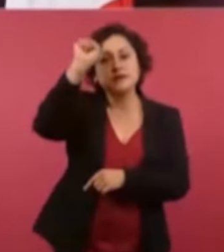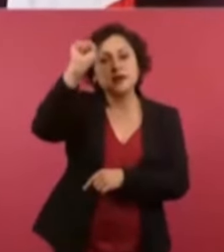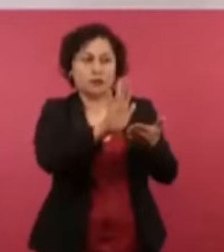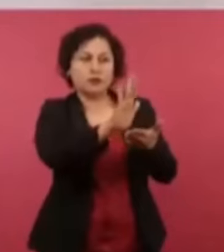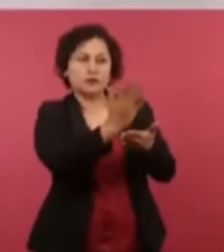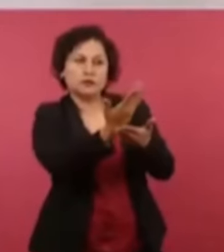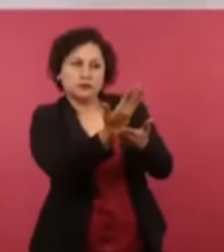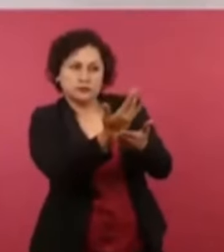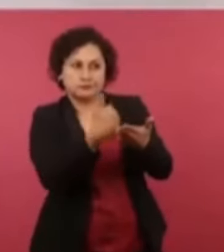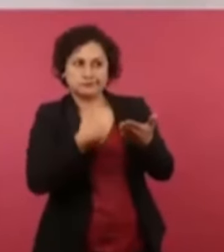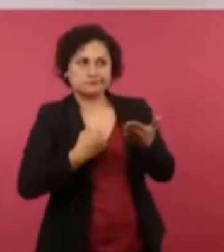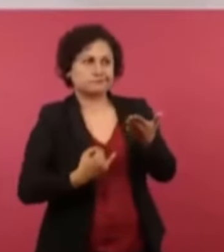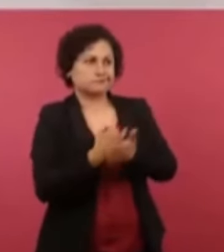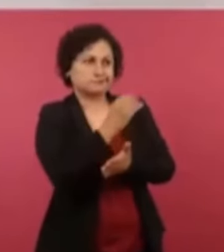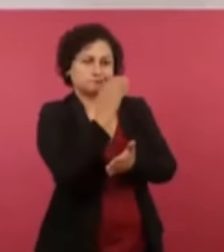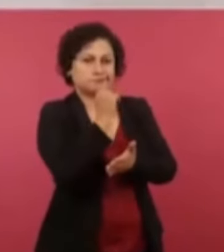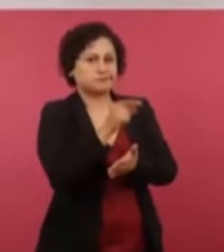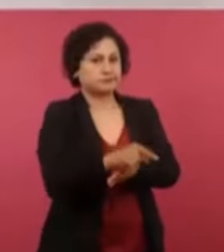tiene jodores.